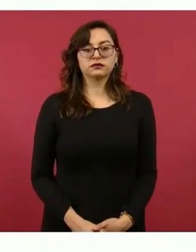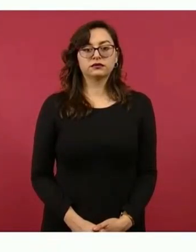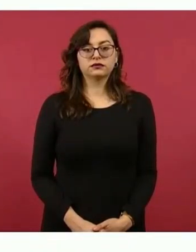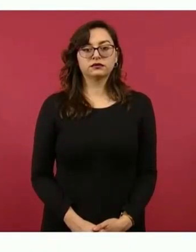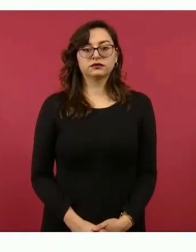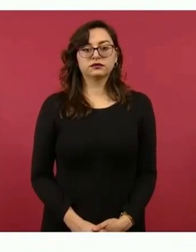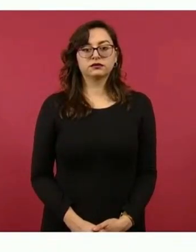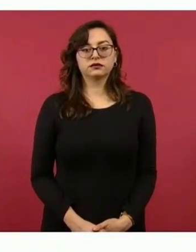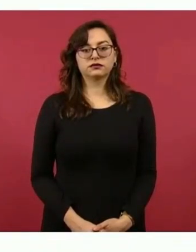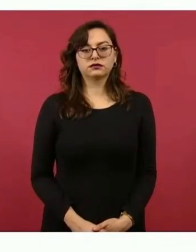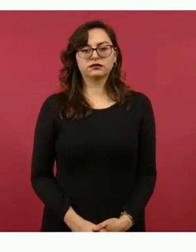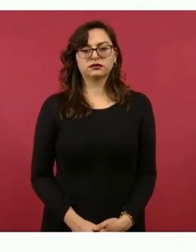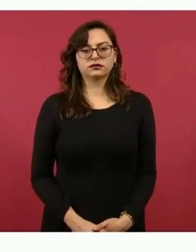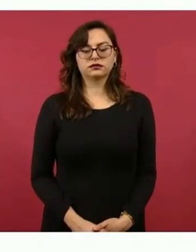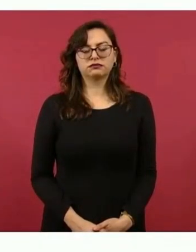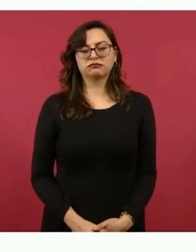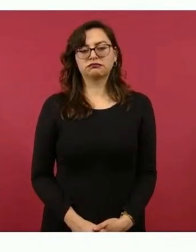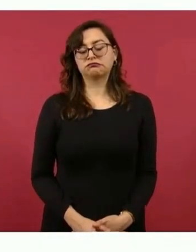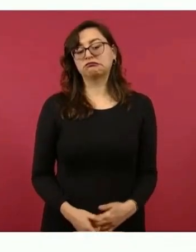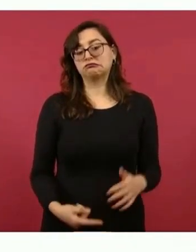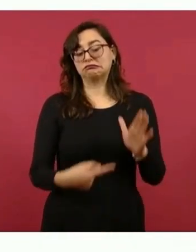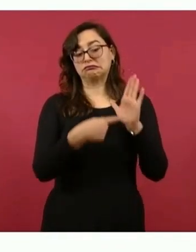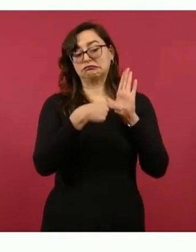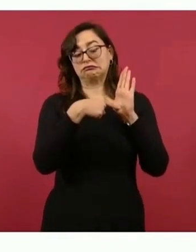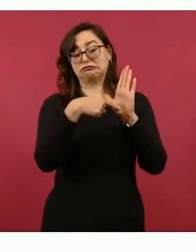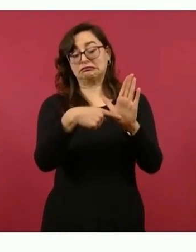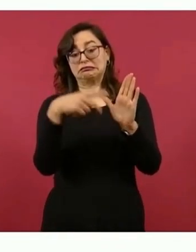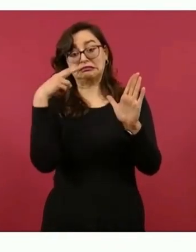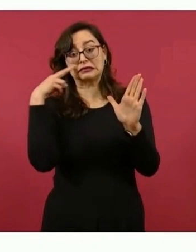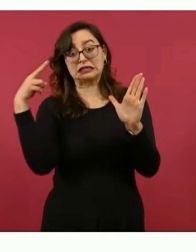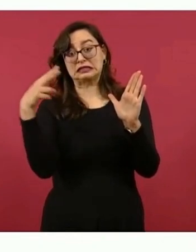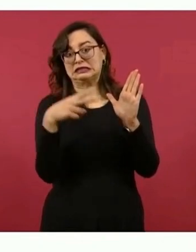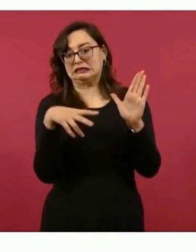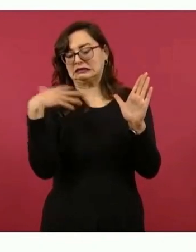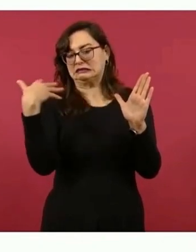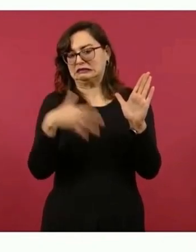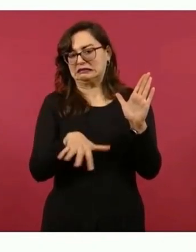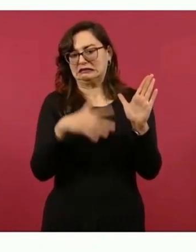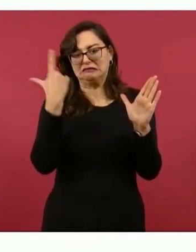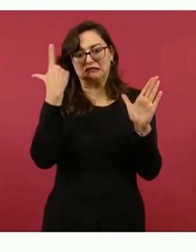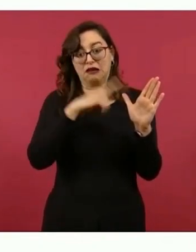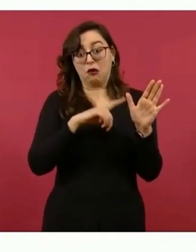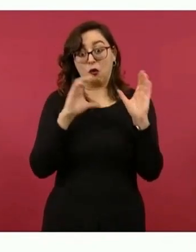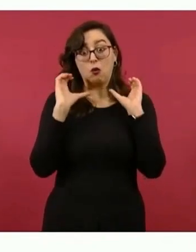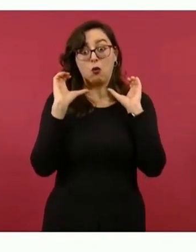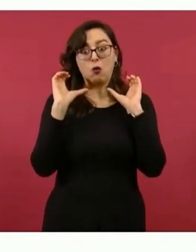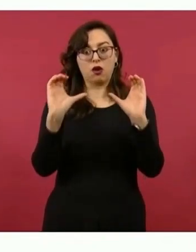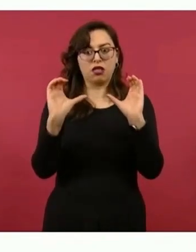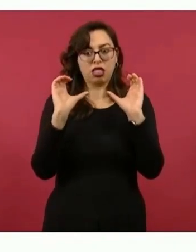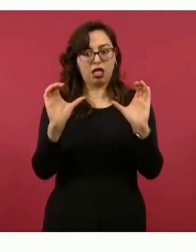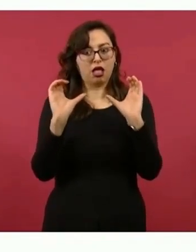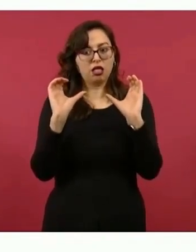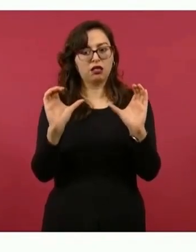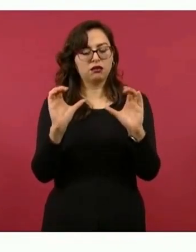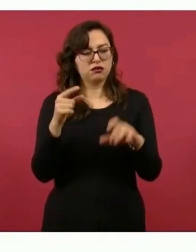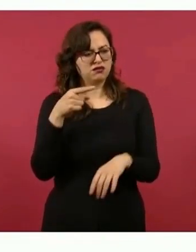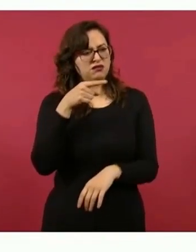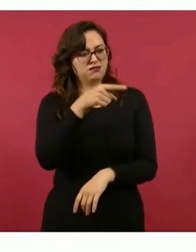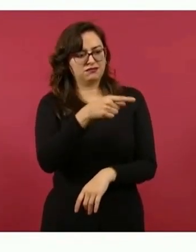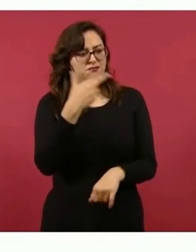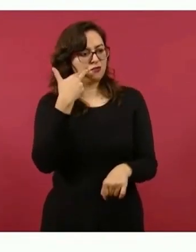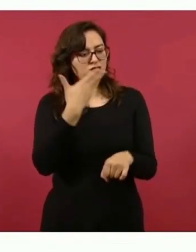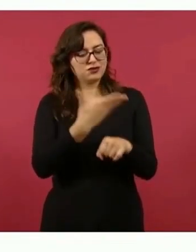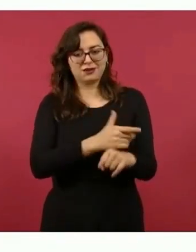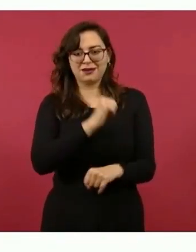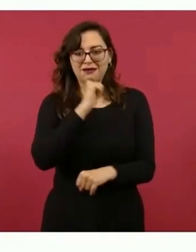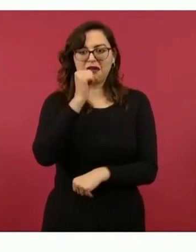Dice, imágenes fuertes, se recomienda discreción, como si él fuese muy responsable.